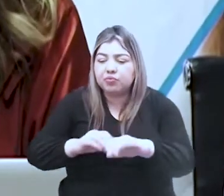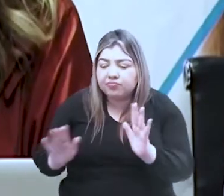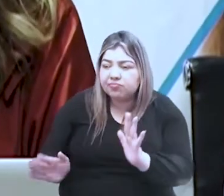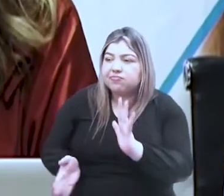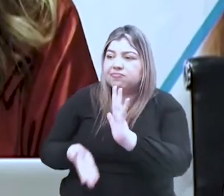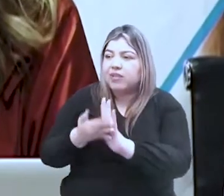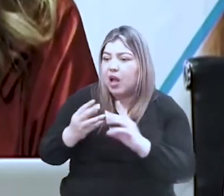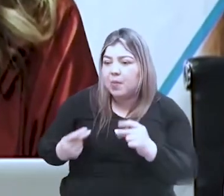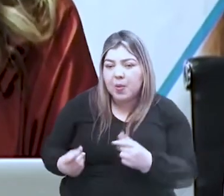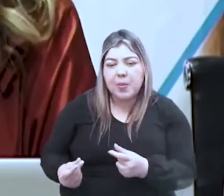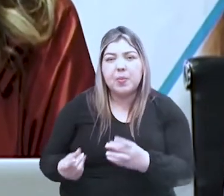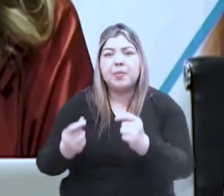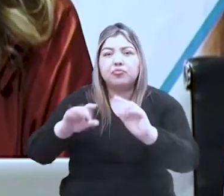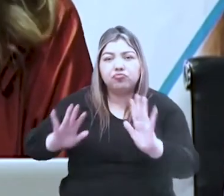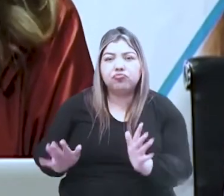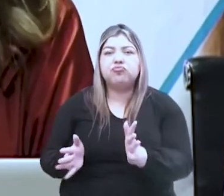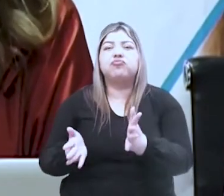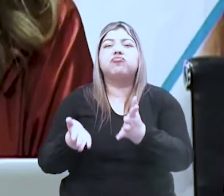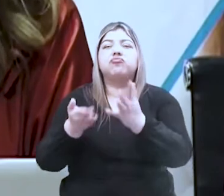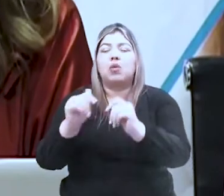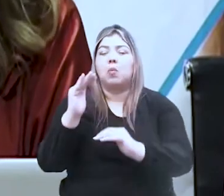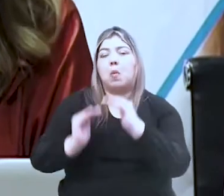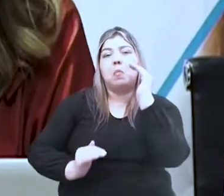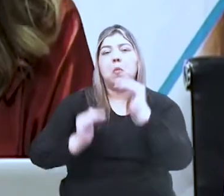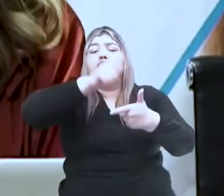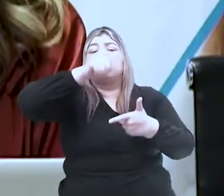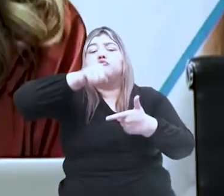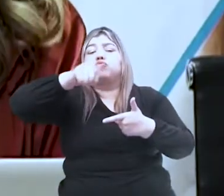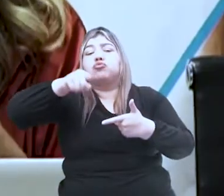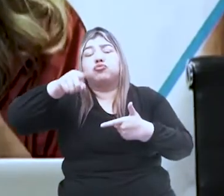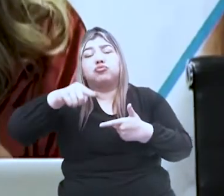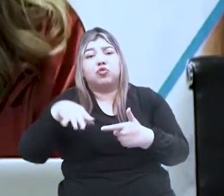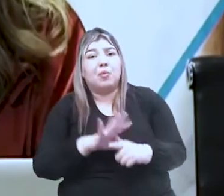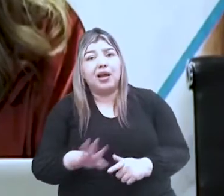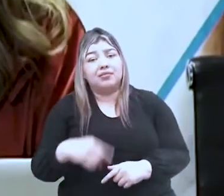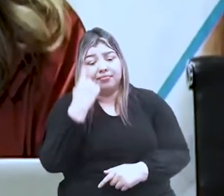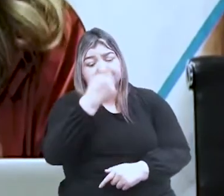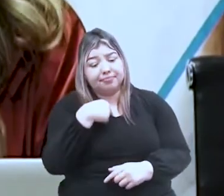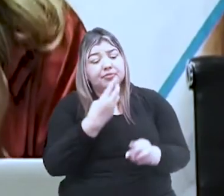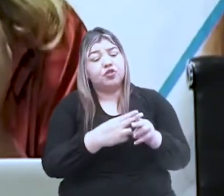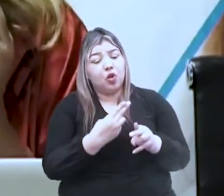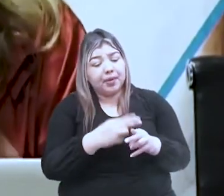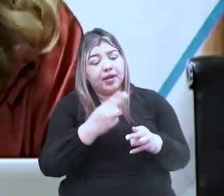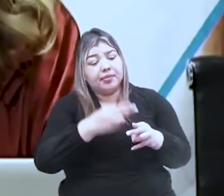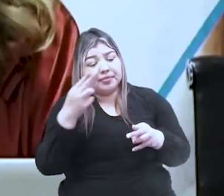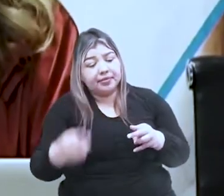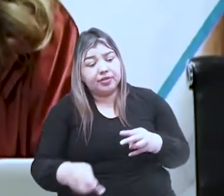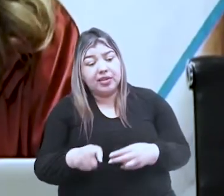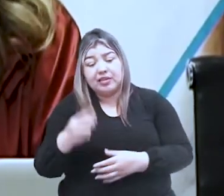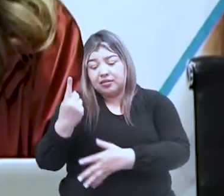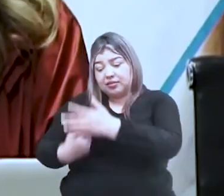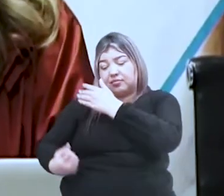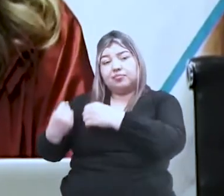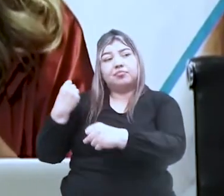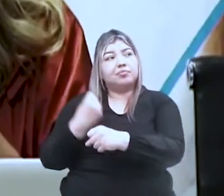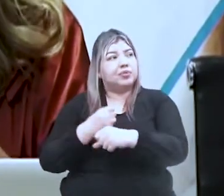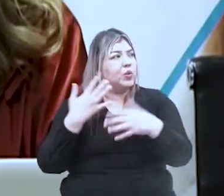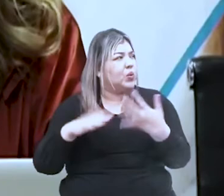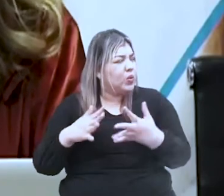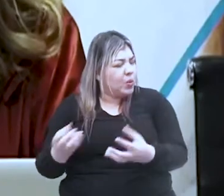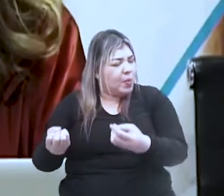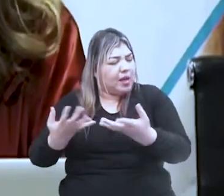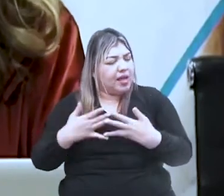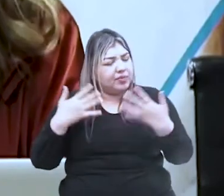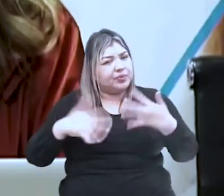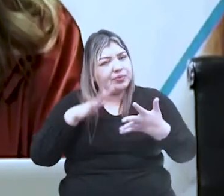acelerar la adquisición de competencias fundamentales. Estos dos años nos dejaron grandes aprendizajes que nos